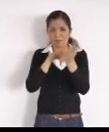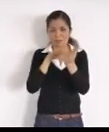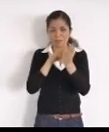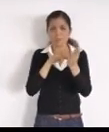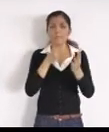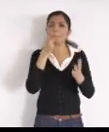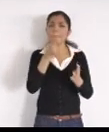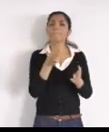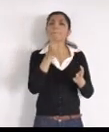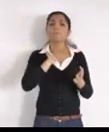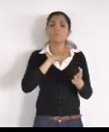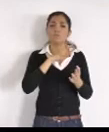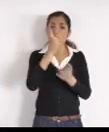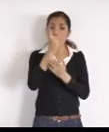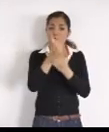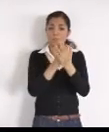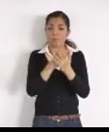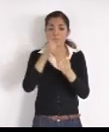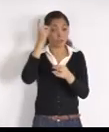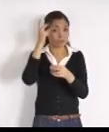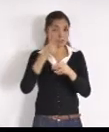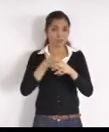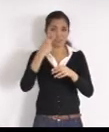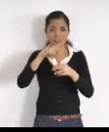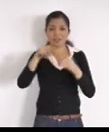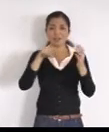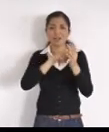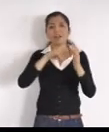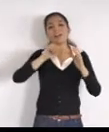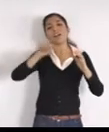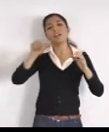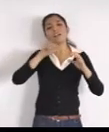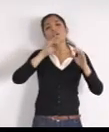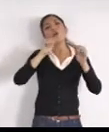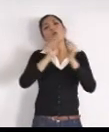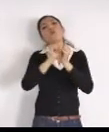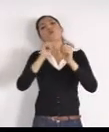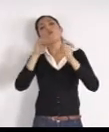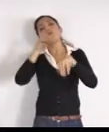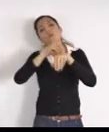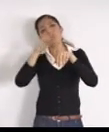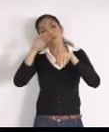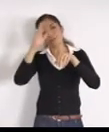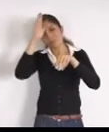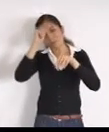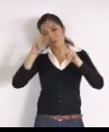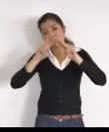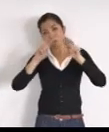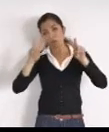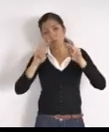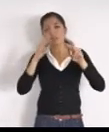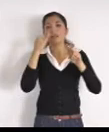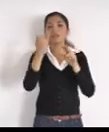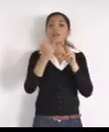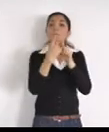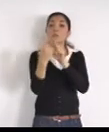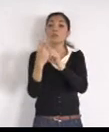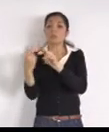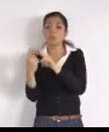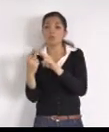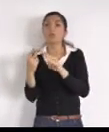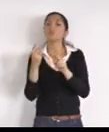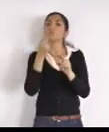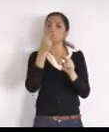con Infonavit, y con los vecinos, hacemos intervenciones, limpieza, de las casas, y los vecinos, ayudan a mantenerlas, a cuidarlas, y hacer